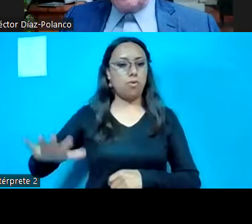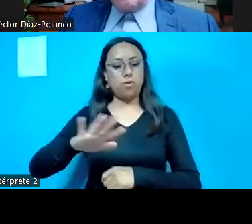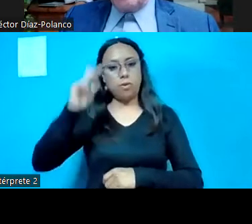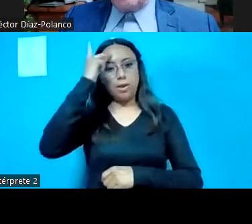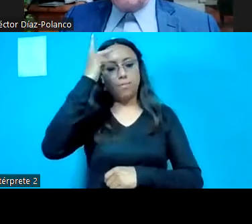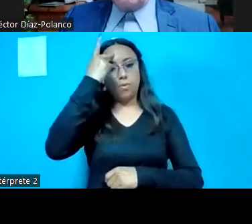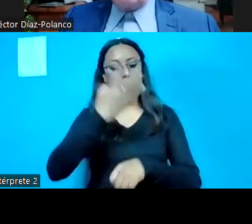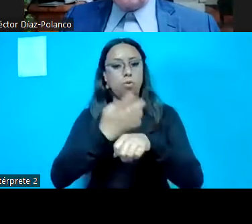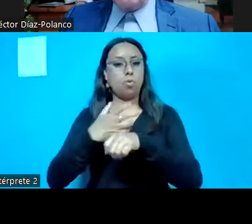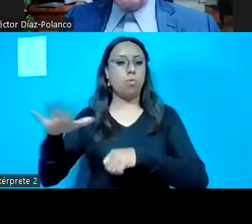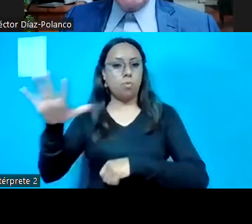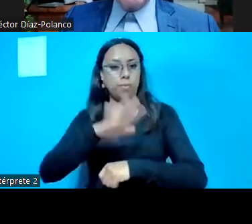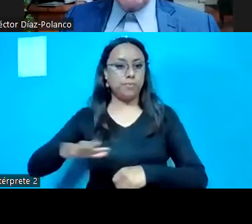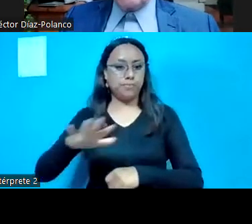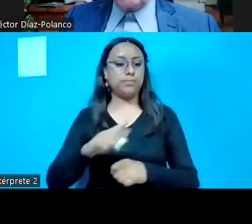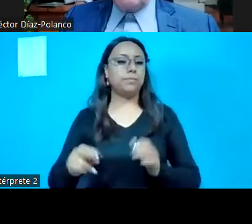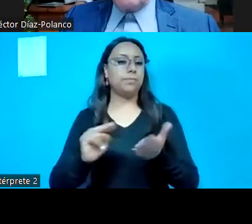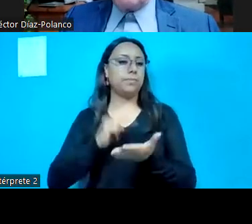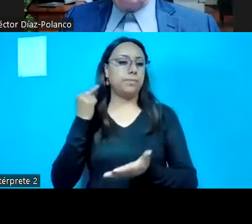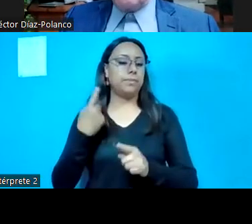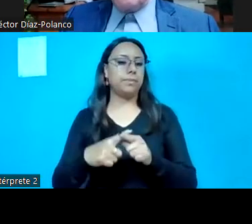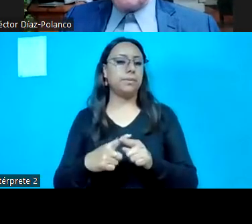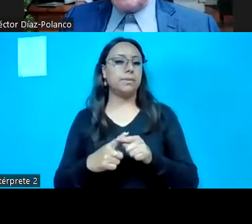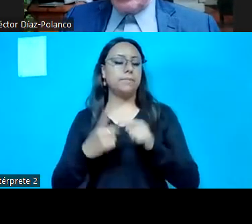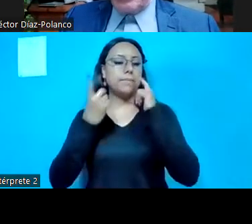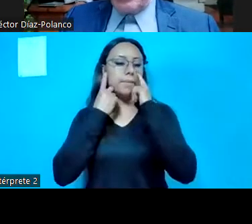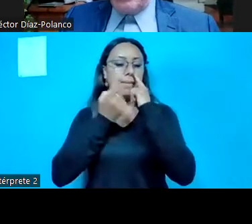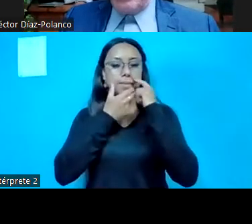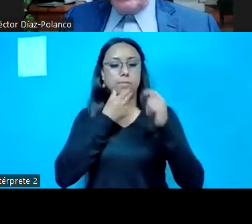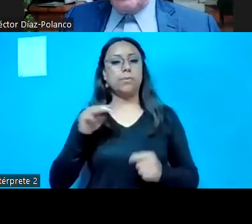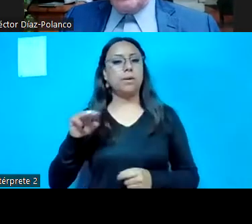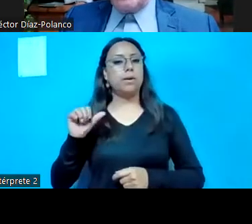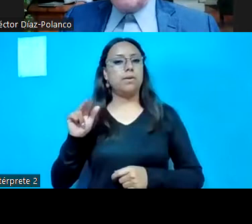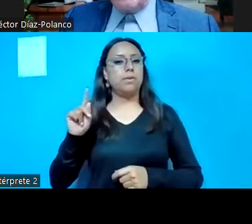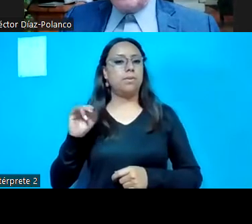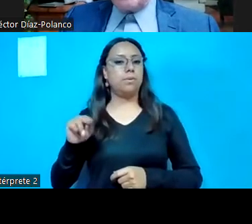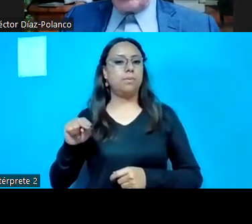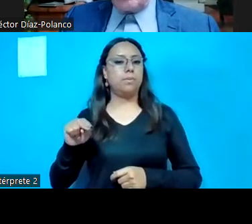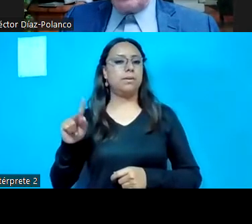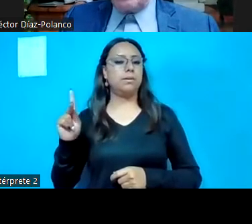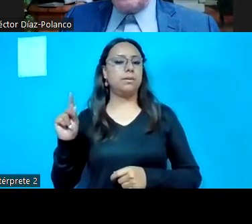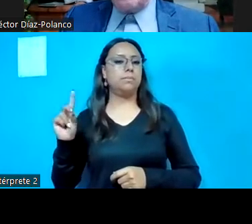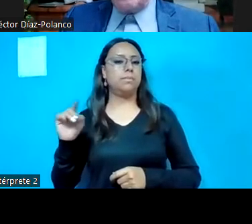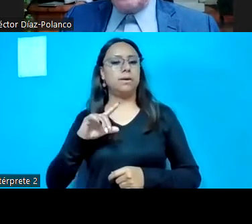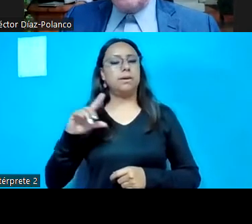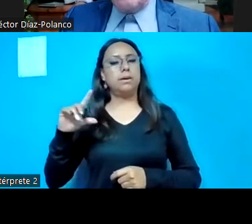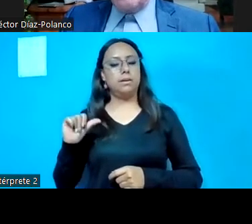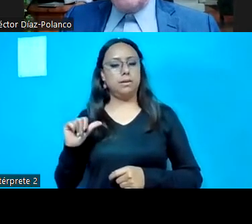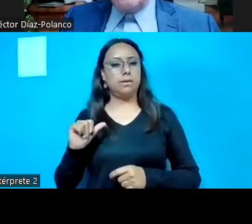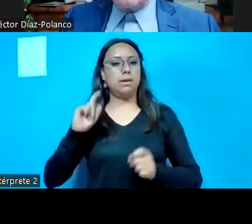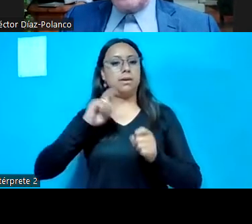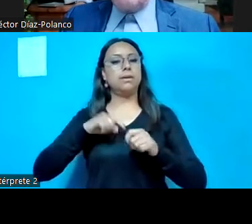suscrita por el diputado José Martín Padilla Sánchez, integrante de la asociación parlamentaria